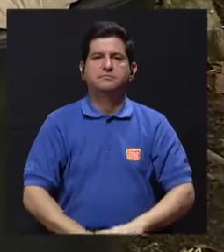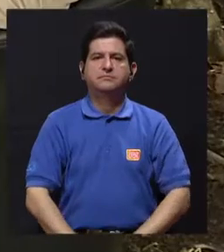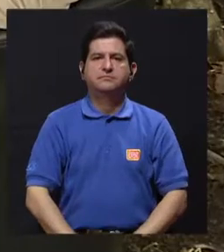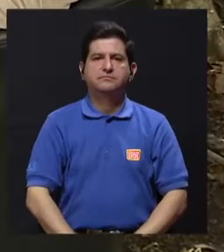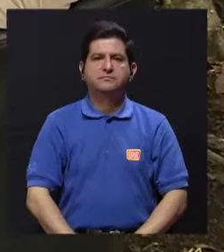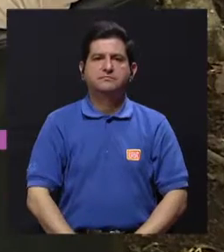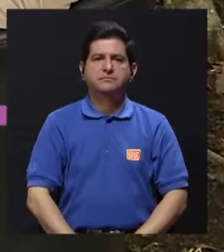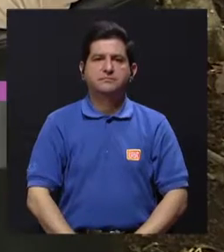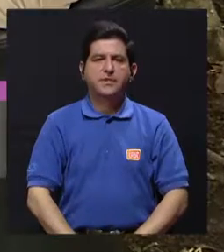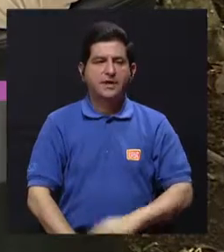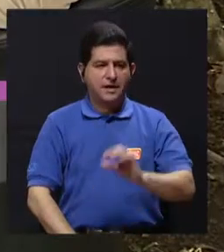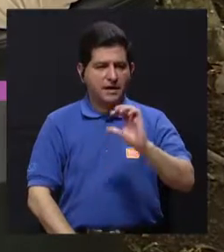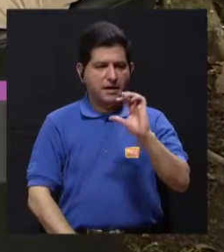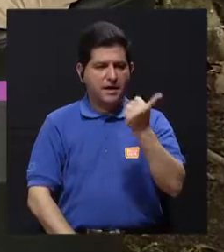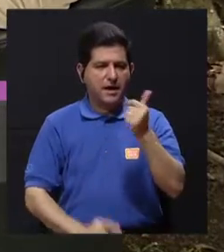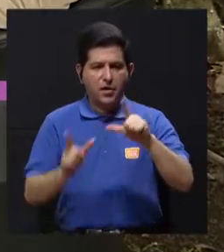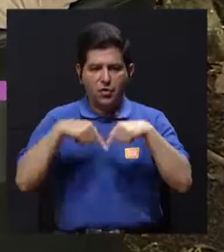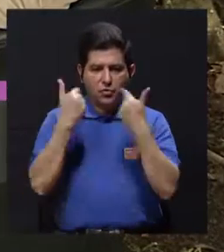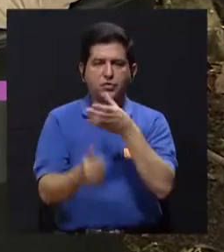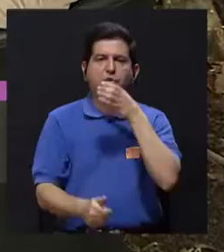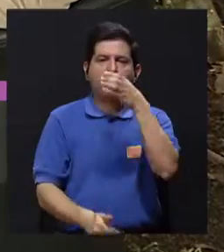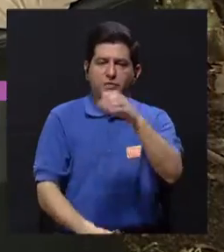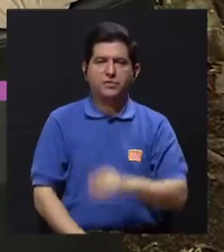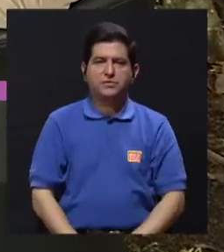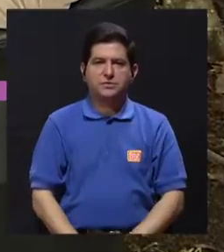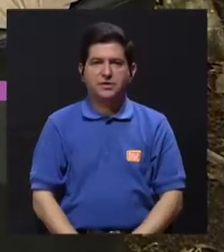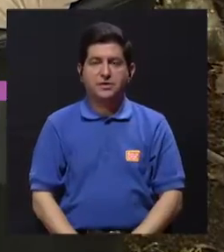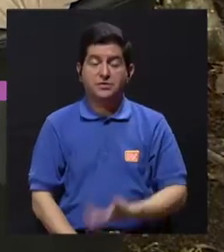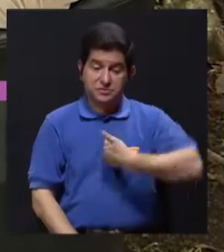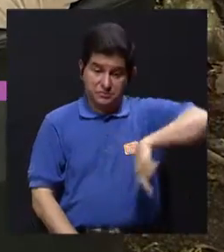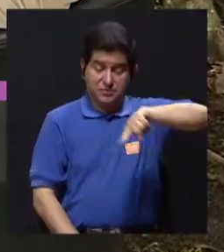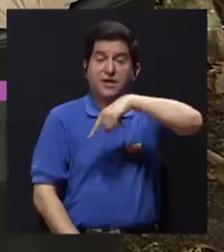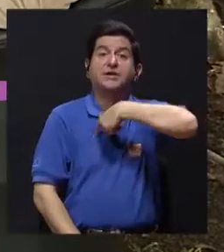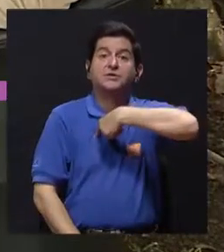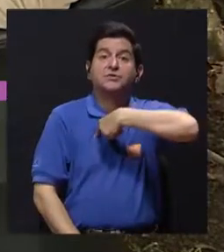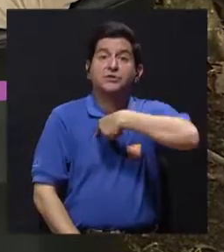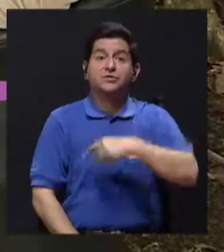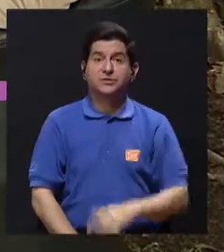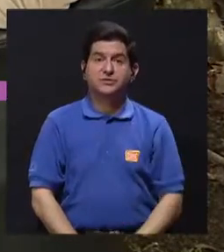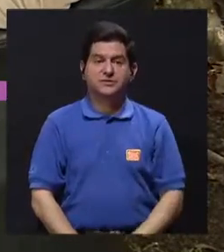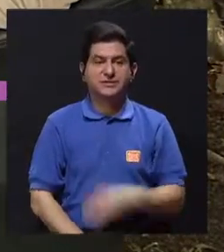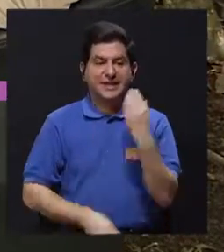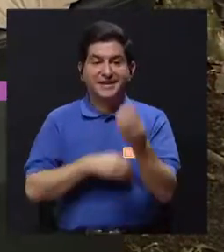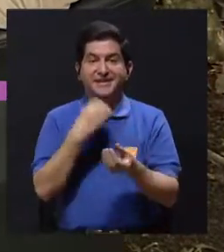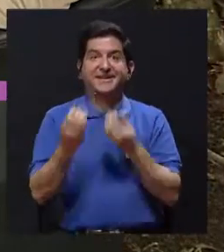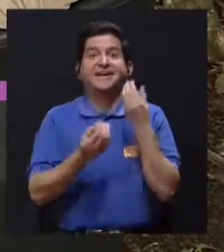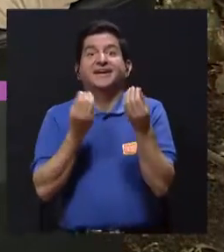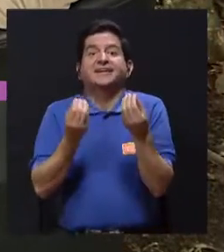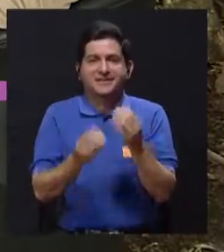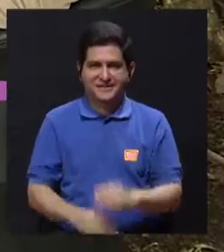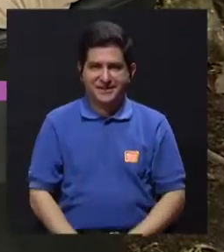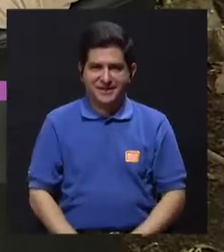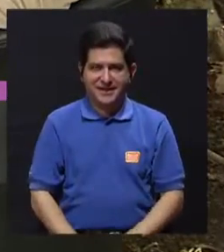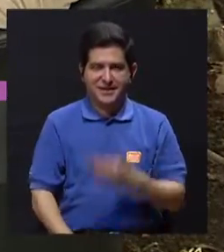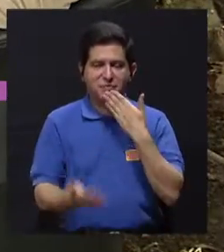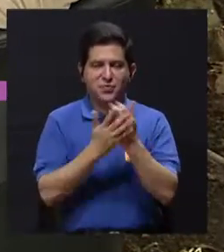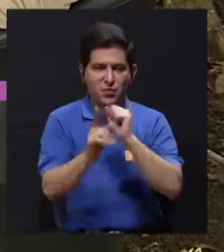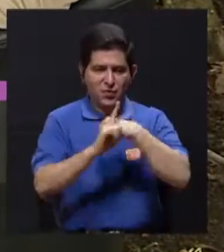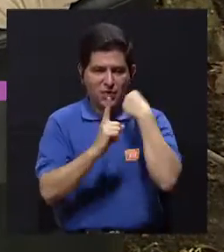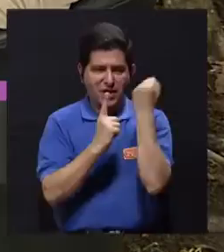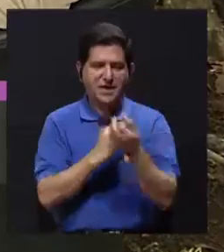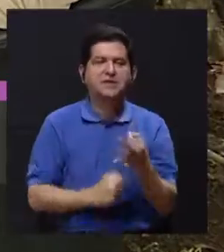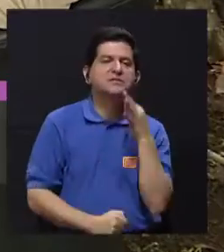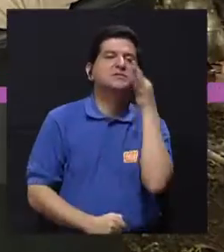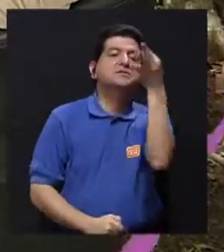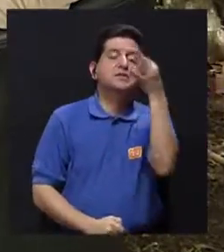y el otro grupo de recomendaciones más bien iba para nosotros. ¿Qué tenemos que hacer para llegar en una buena